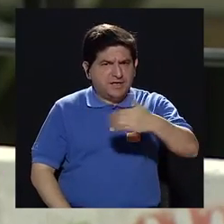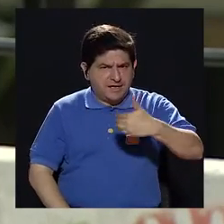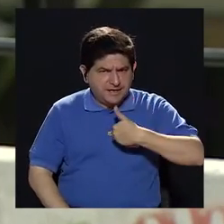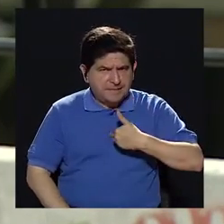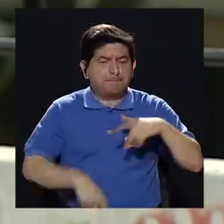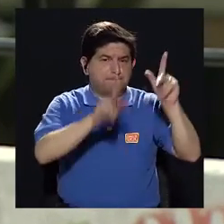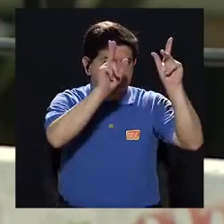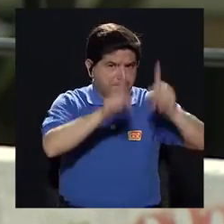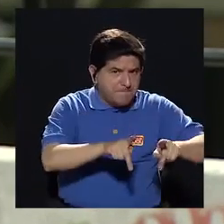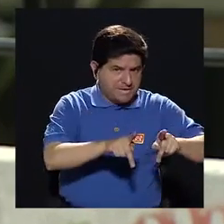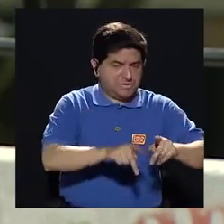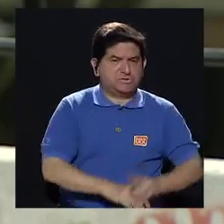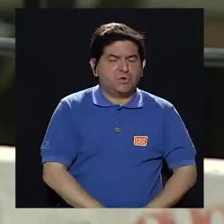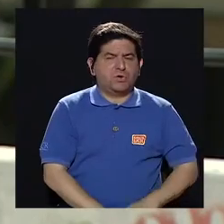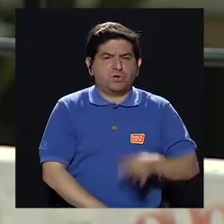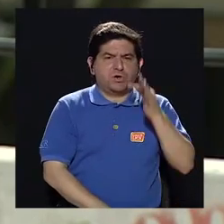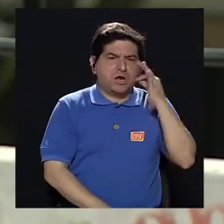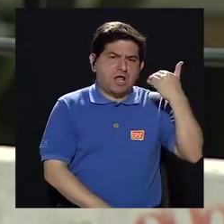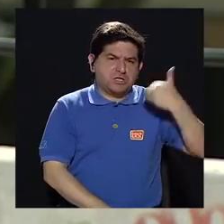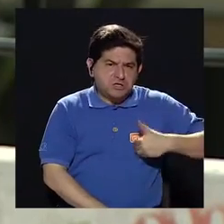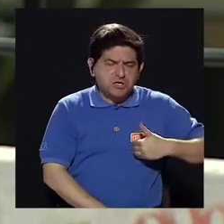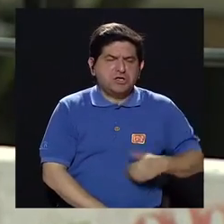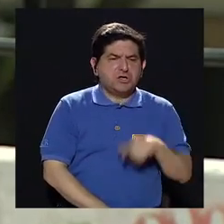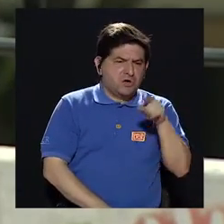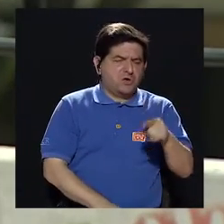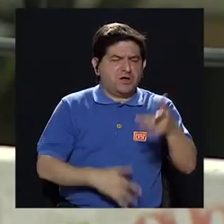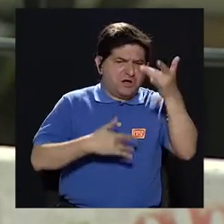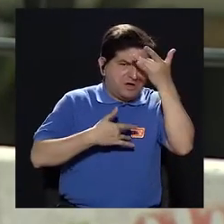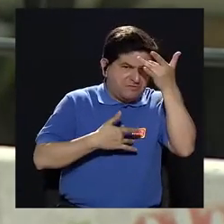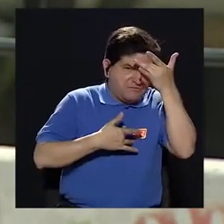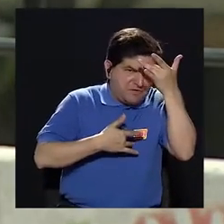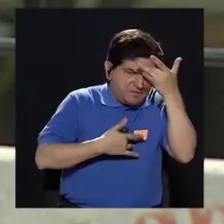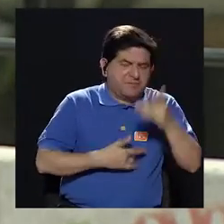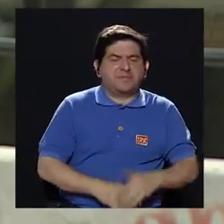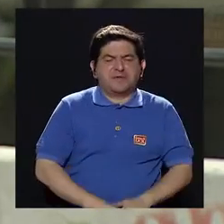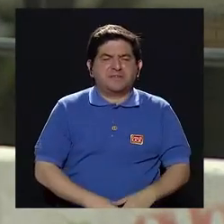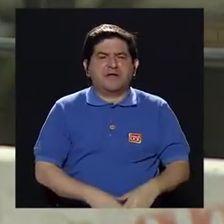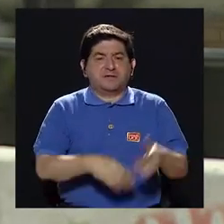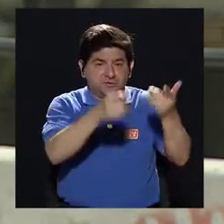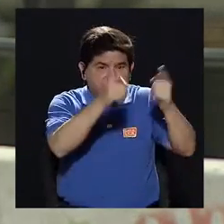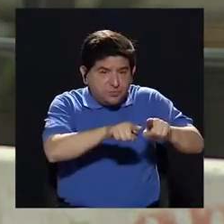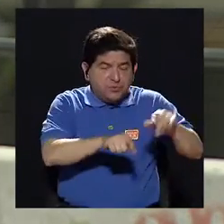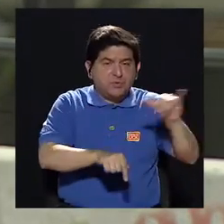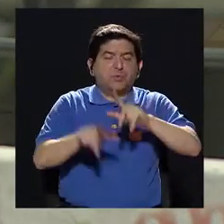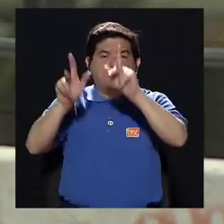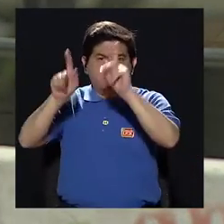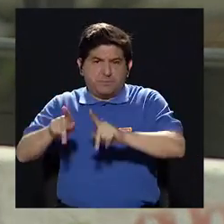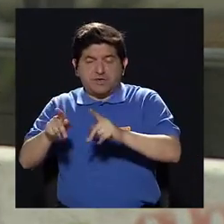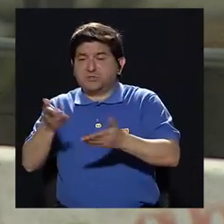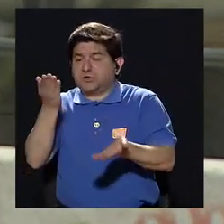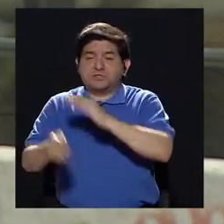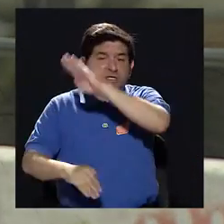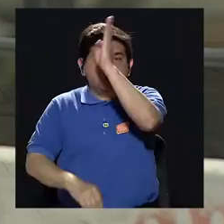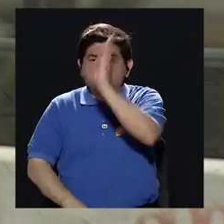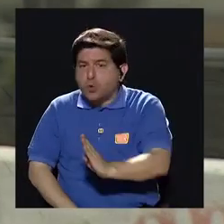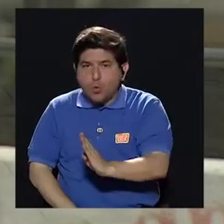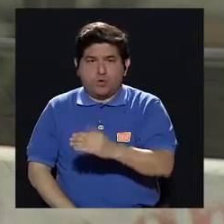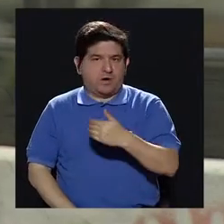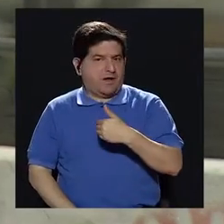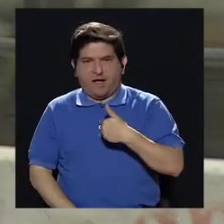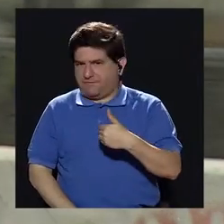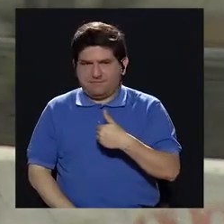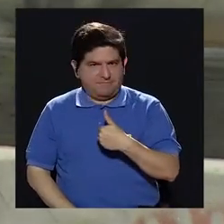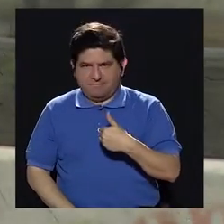aristas, personas que tienen tío que padeció cúcido, padeció crón y también personas que nunca,